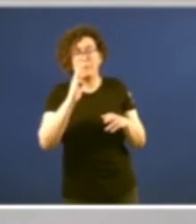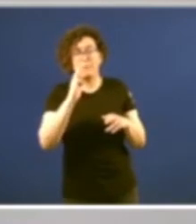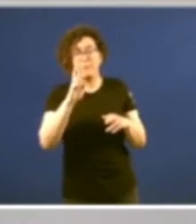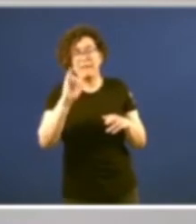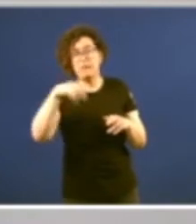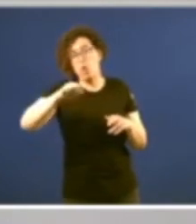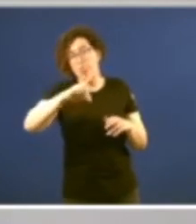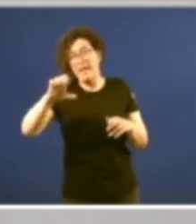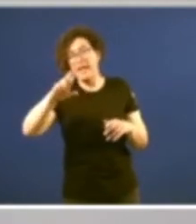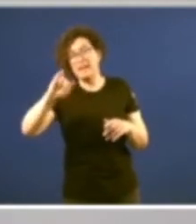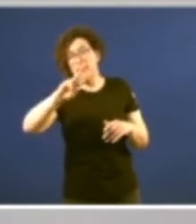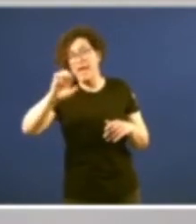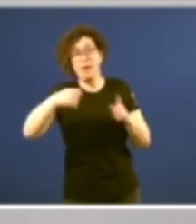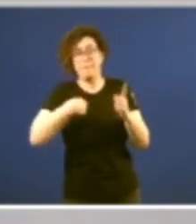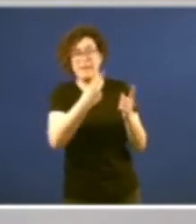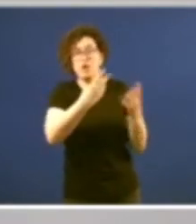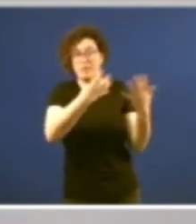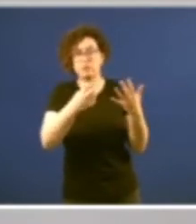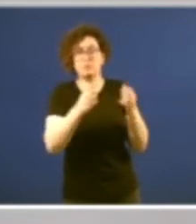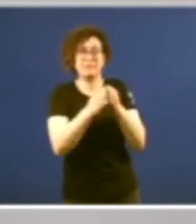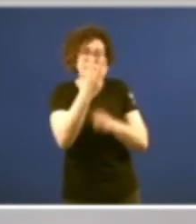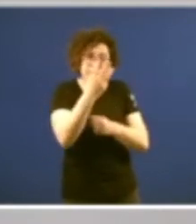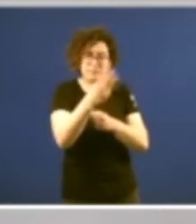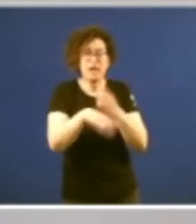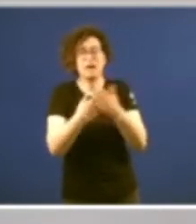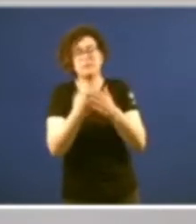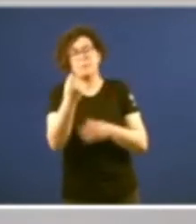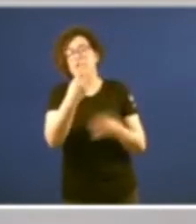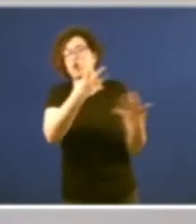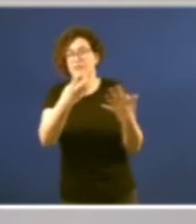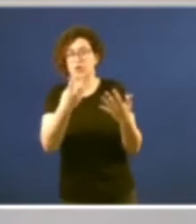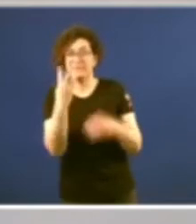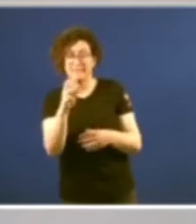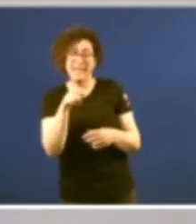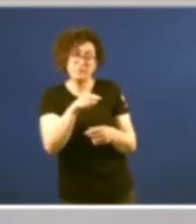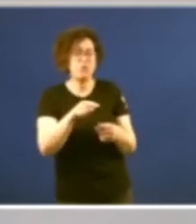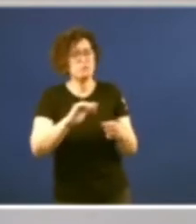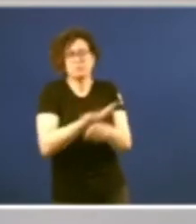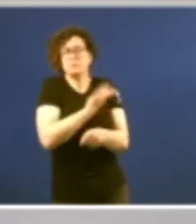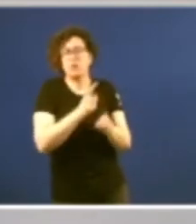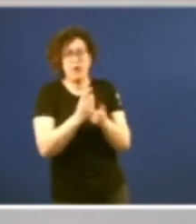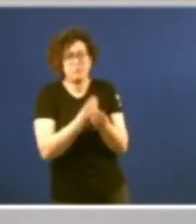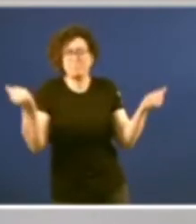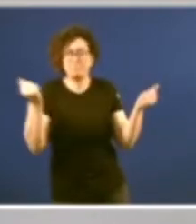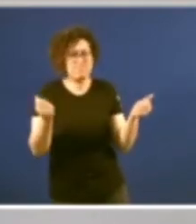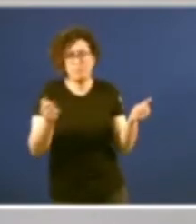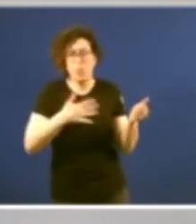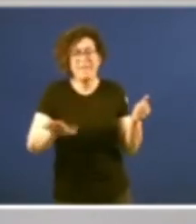Primo de Rivera en 1923-1930 que elimina cualquier apisbo